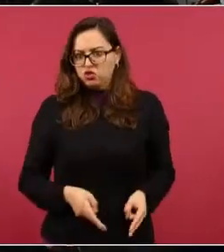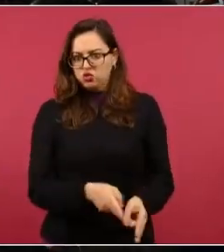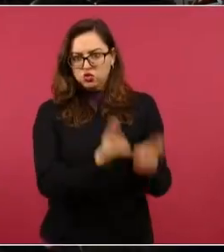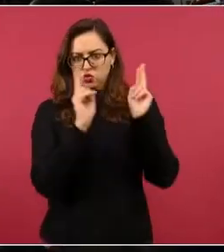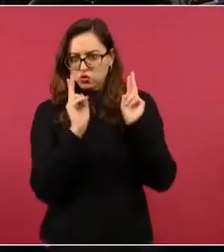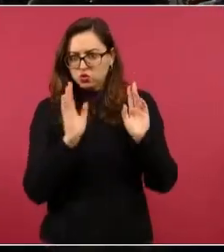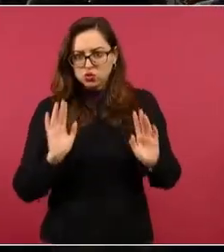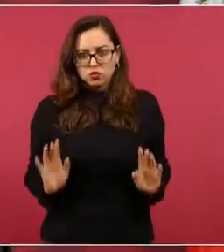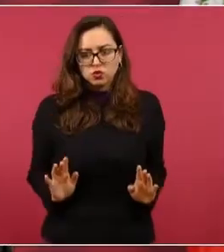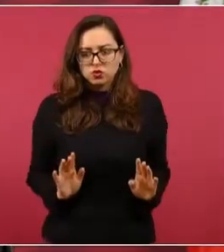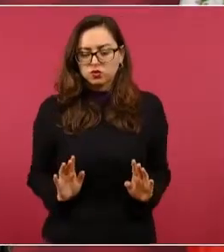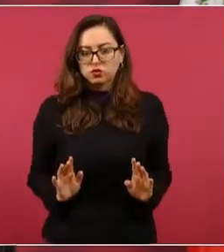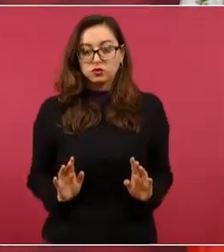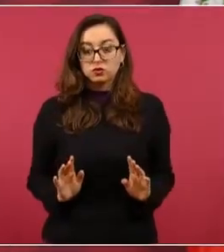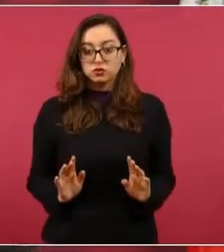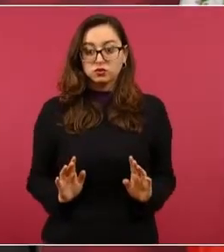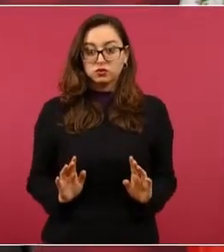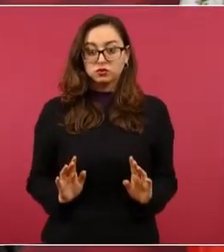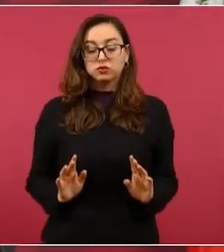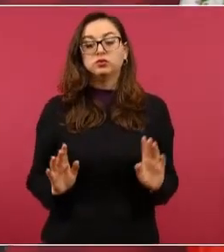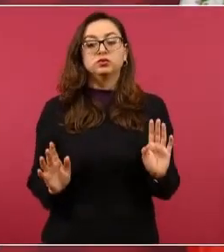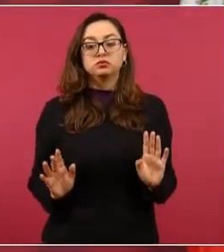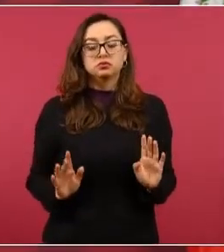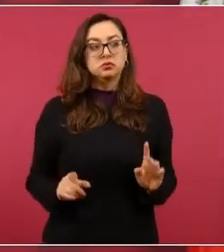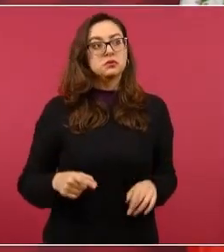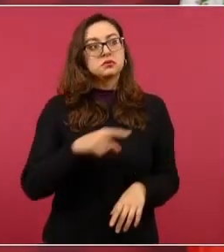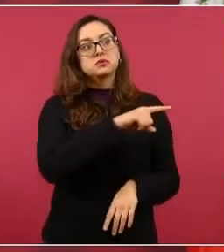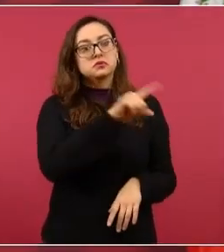Nosotros nos vamos a pelear con los que no